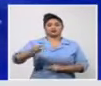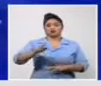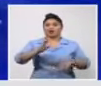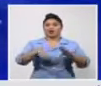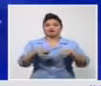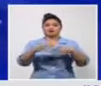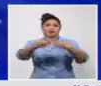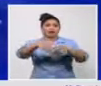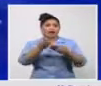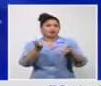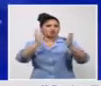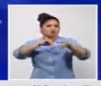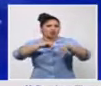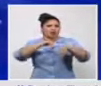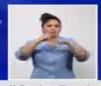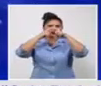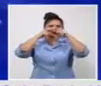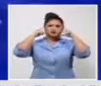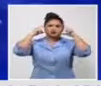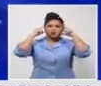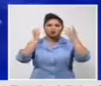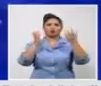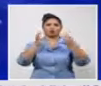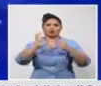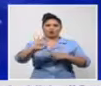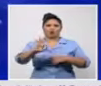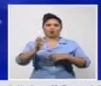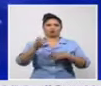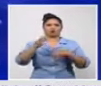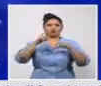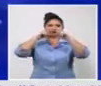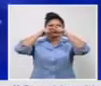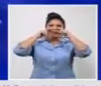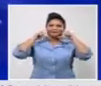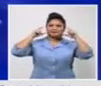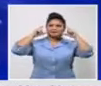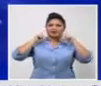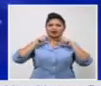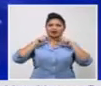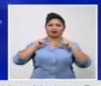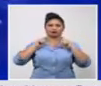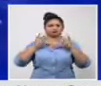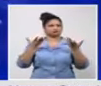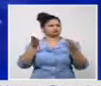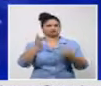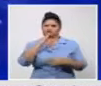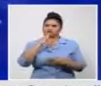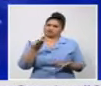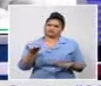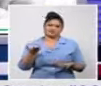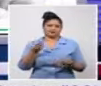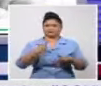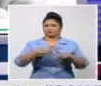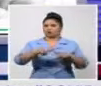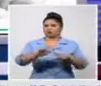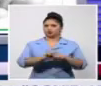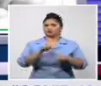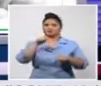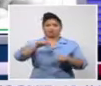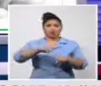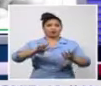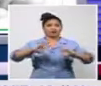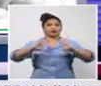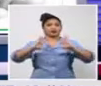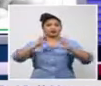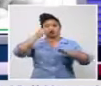lo llevan aquí de collar como digo yo la nación hoy con un descenso ligero en relación con las cifras